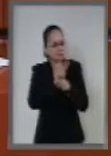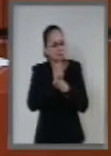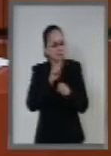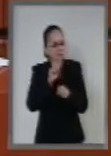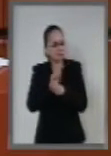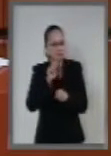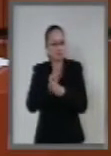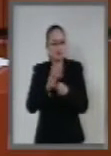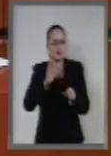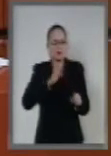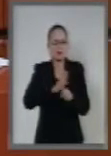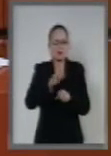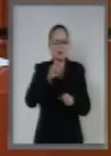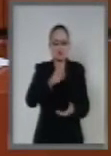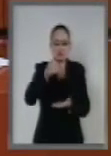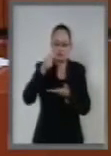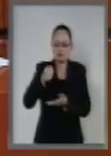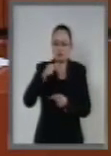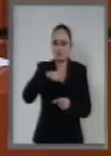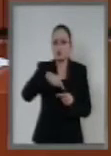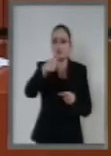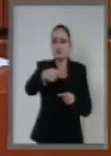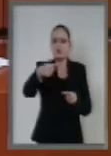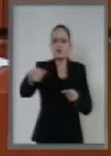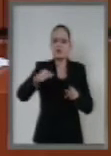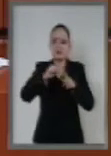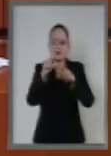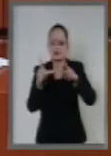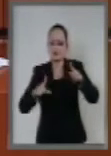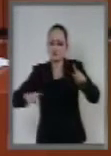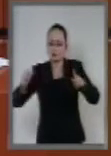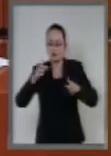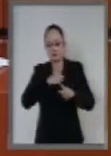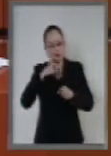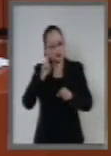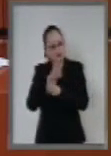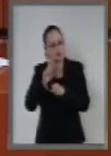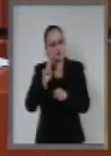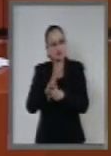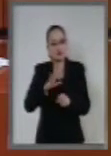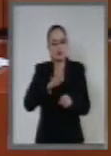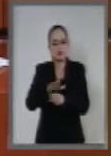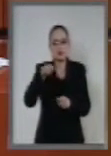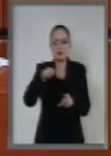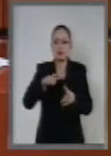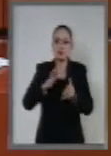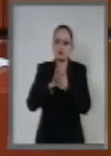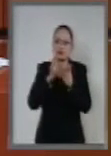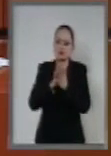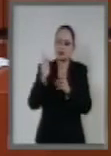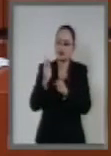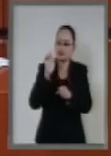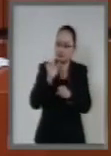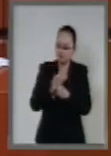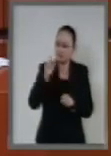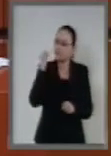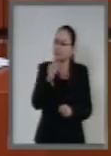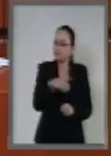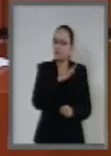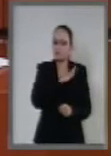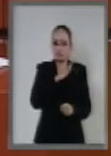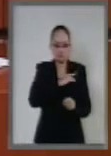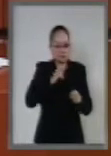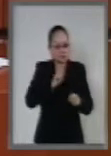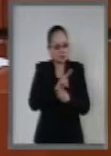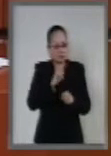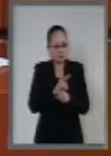que se entreguen a los Estados de la República, incluyendo las participaciones federales que hasta ahora